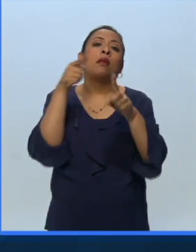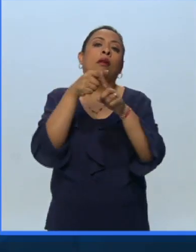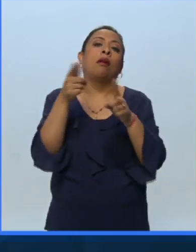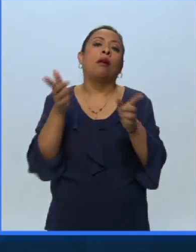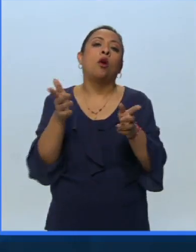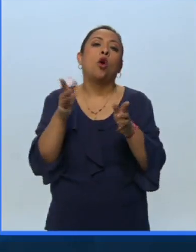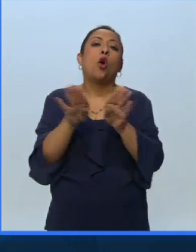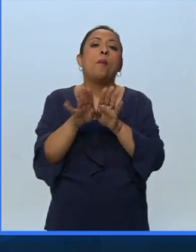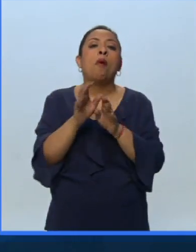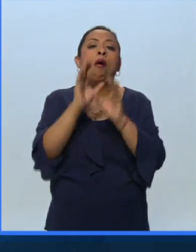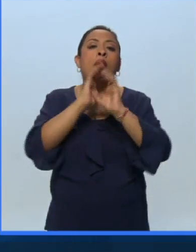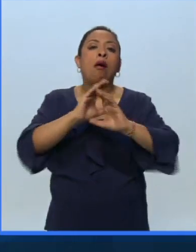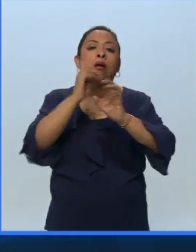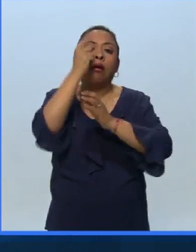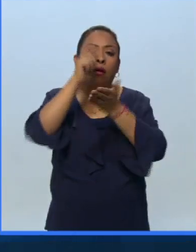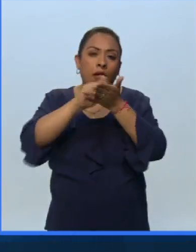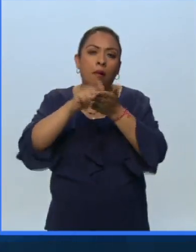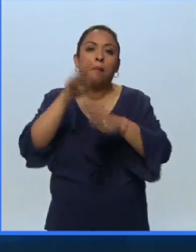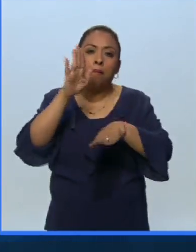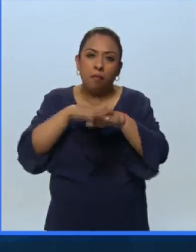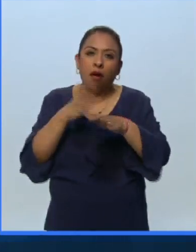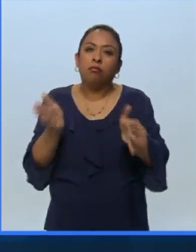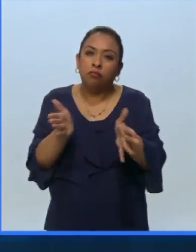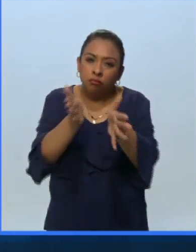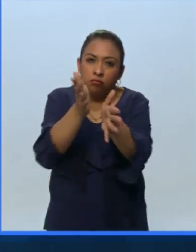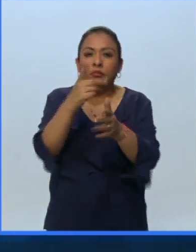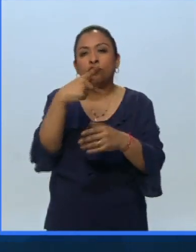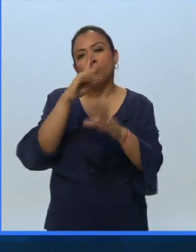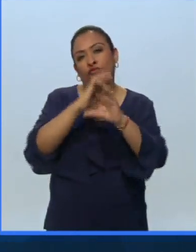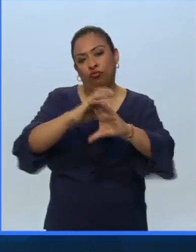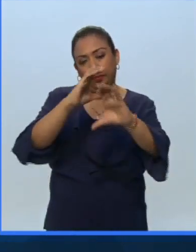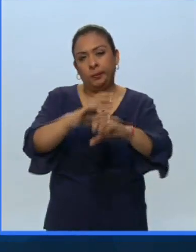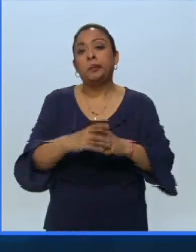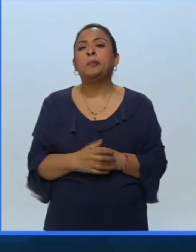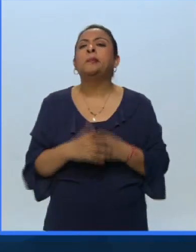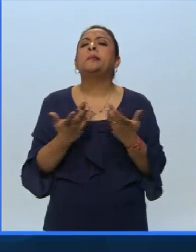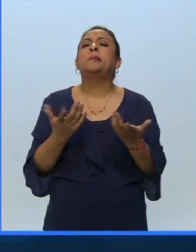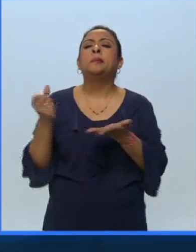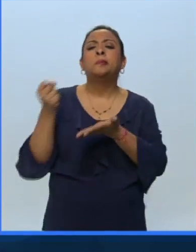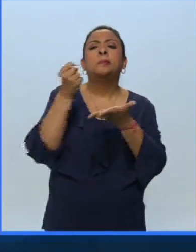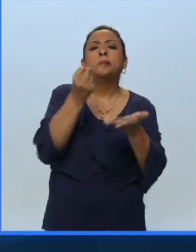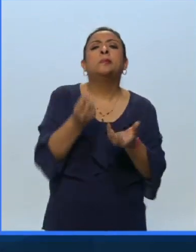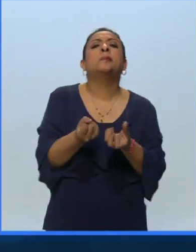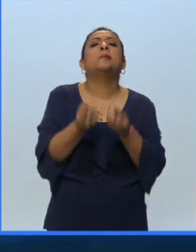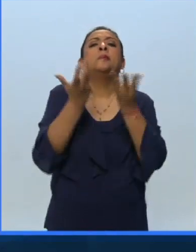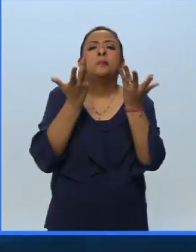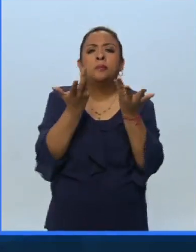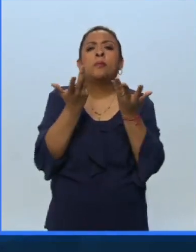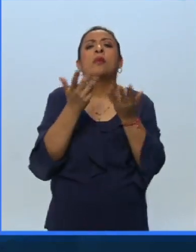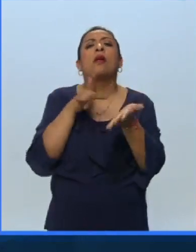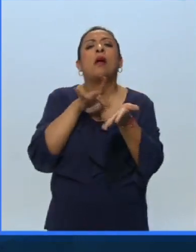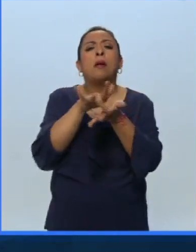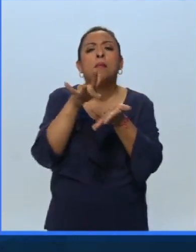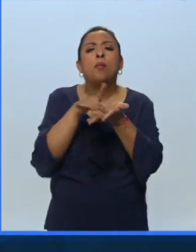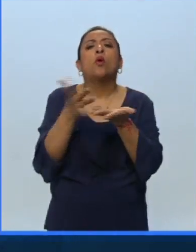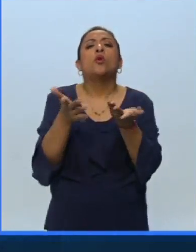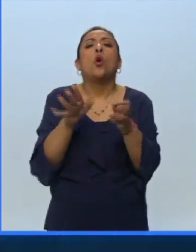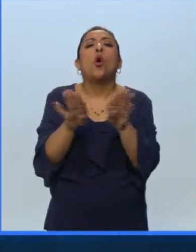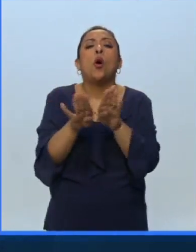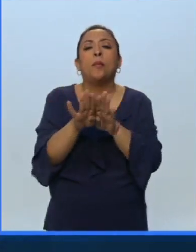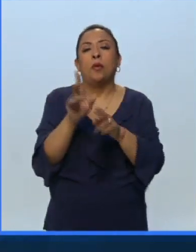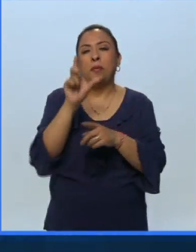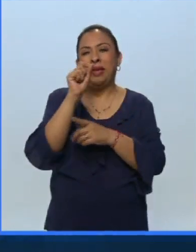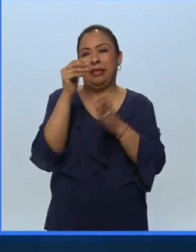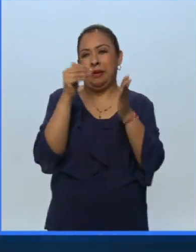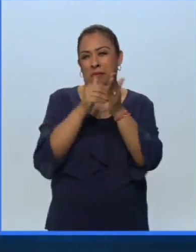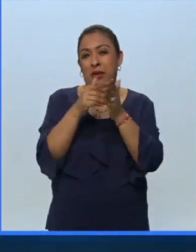carrera como cantautor para seguir componiendo, para seguir promoviendo tus canciones ¿Cuál es el monto de la beca y cuáles son los apoyos que reciben? Son